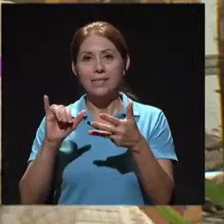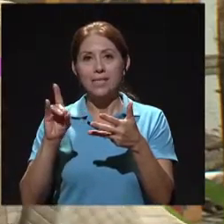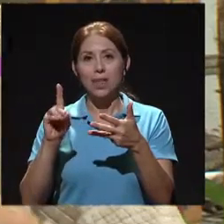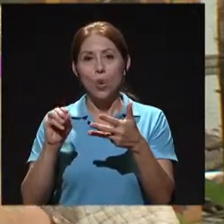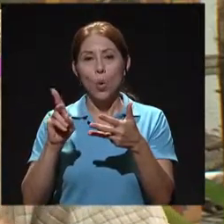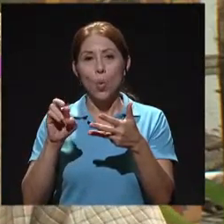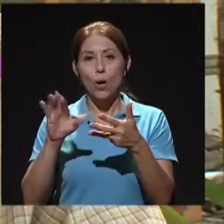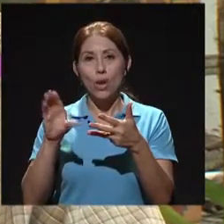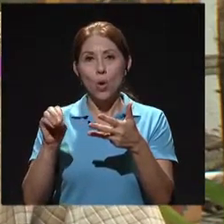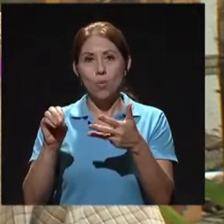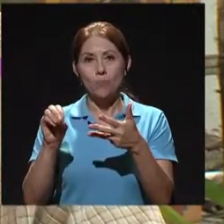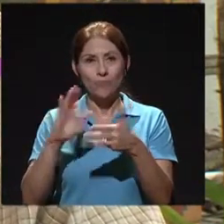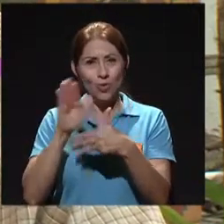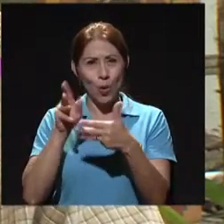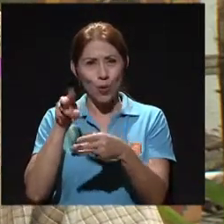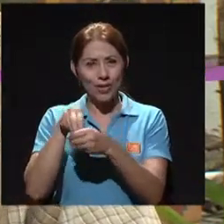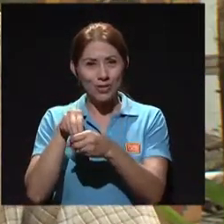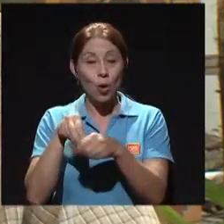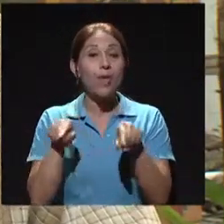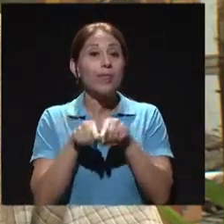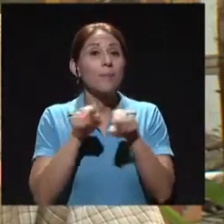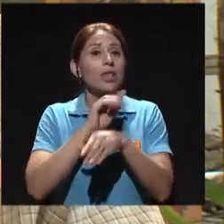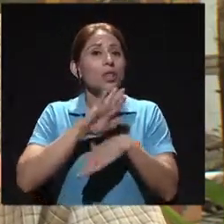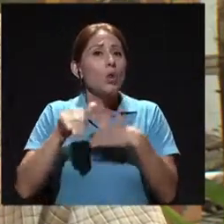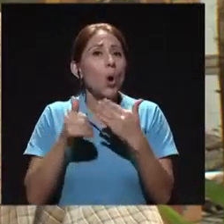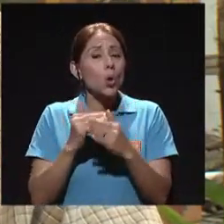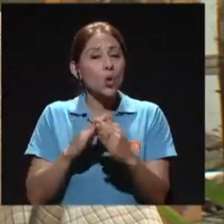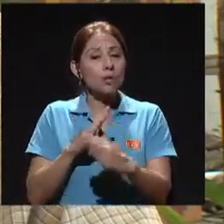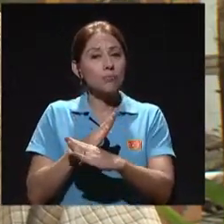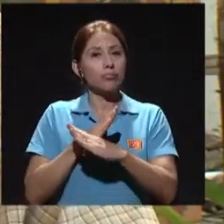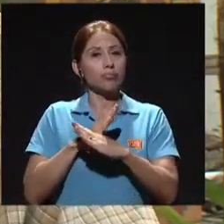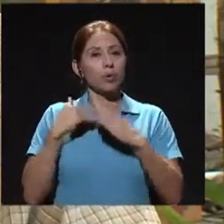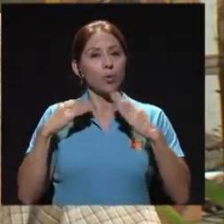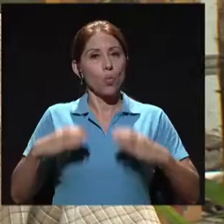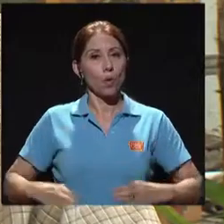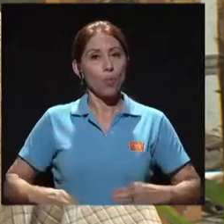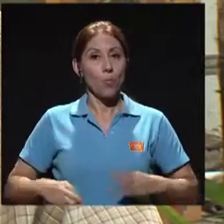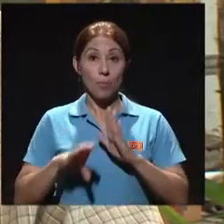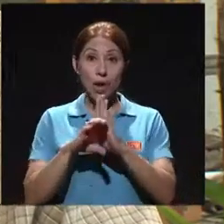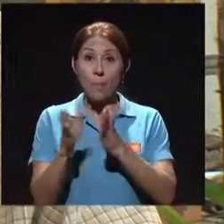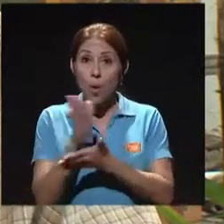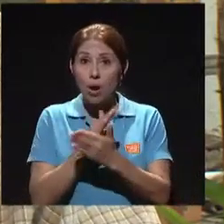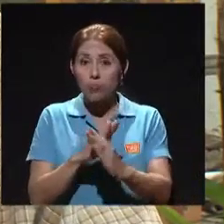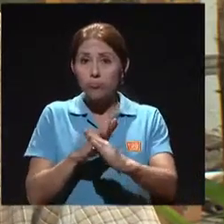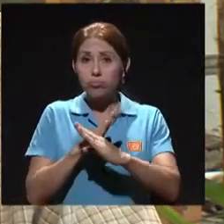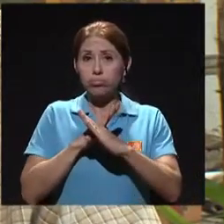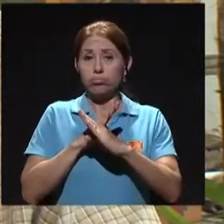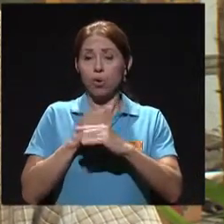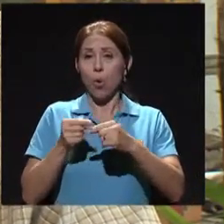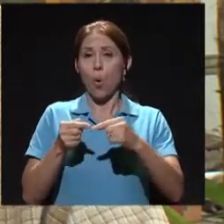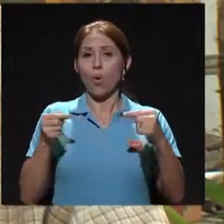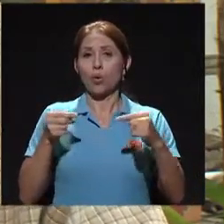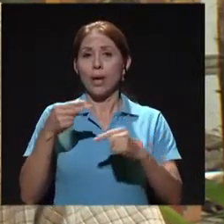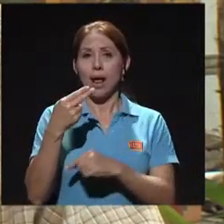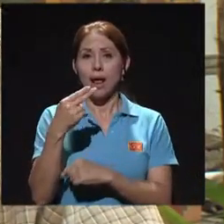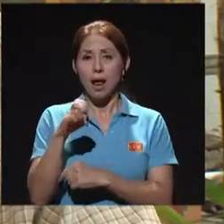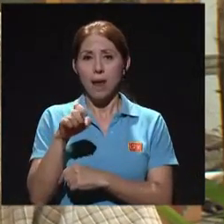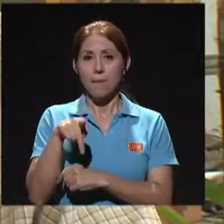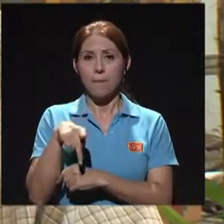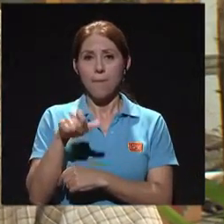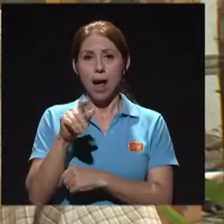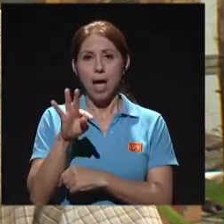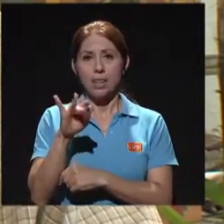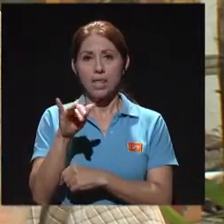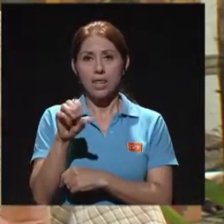inmunológica, anticuerpos contra hepatitis, contra cualquier cosa que usted, hormonas